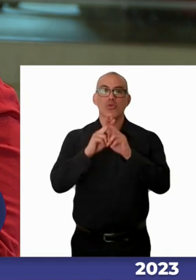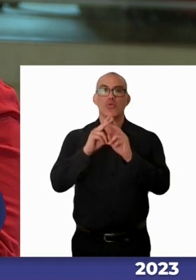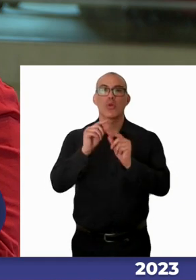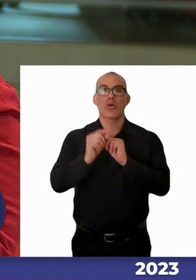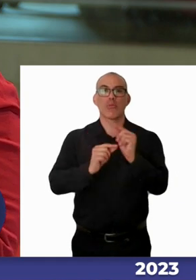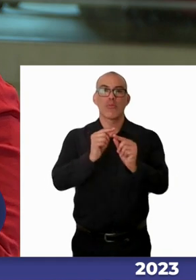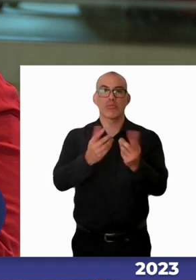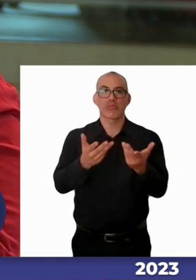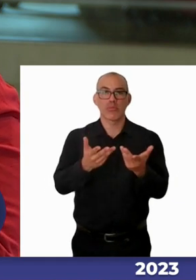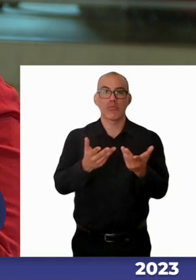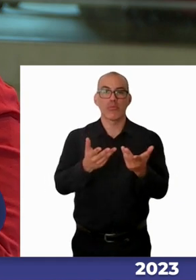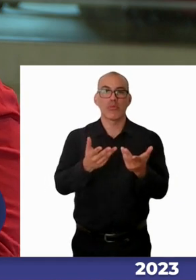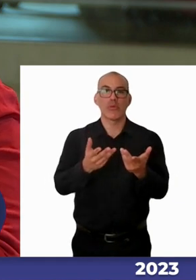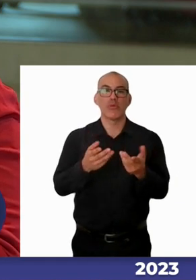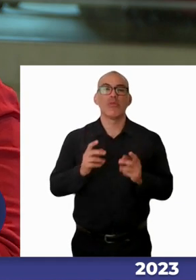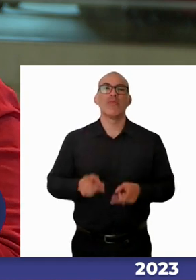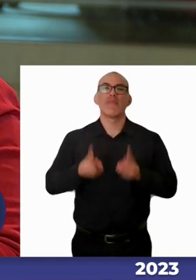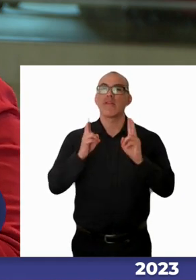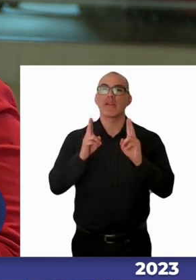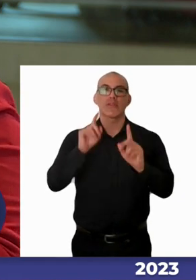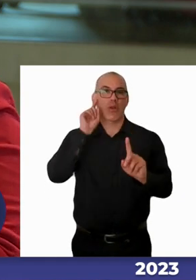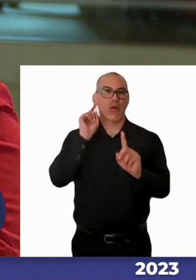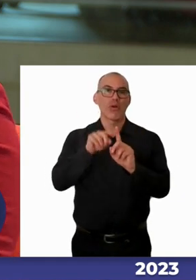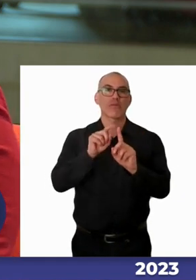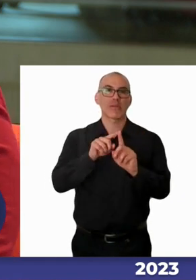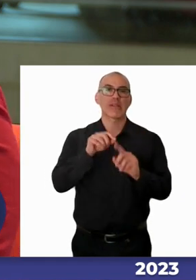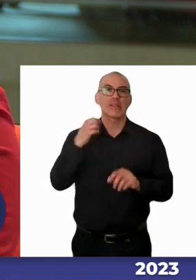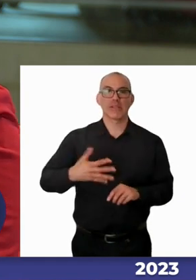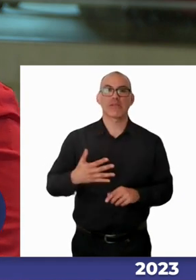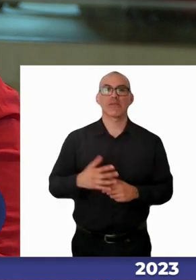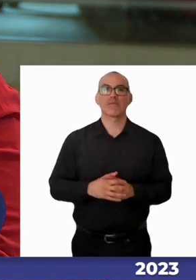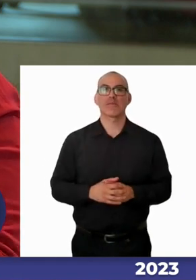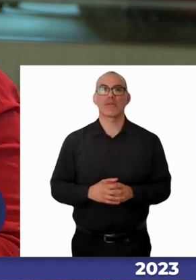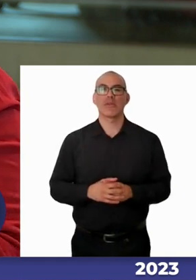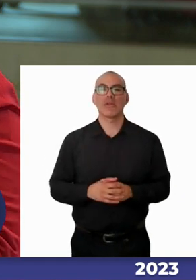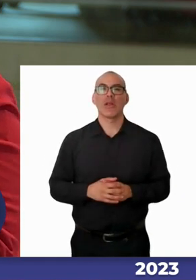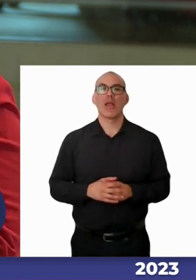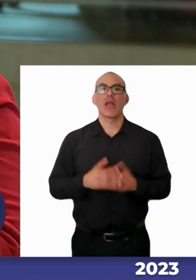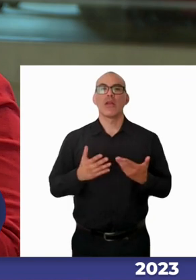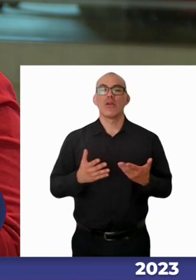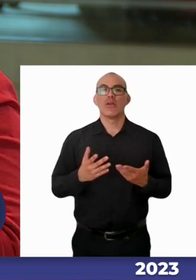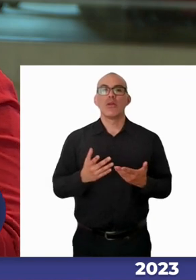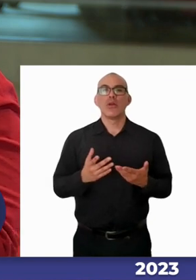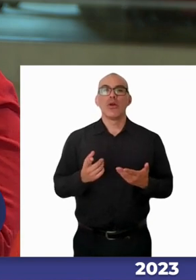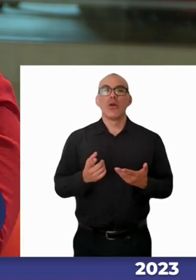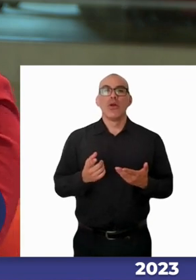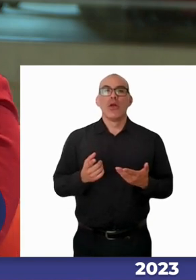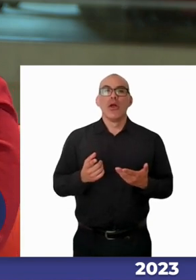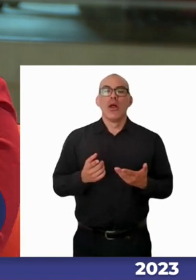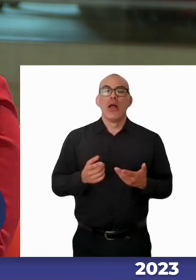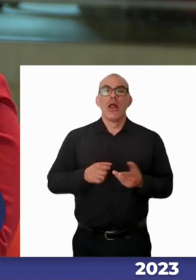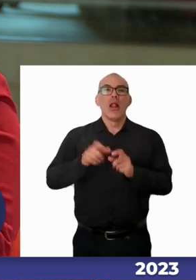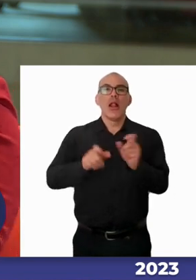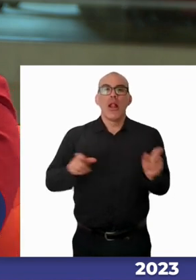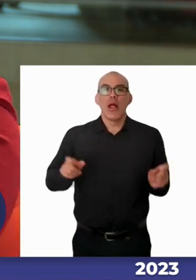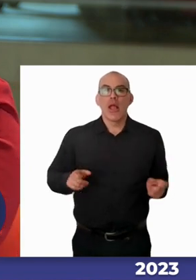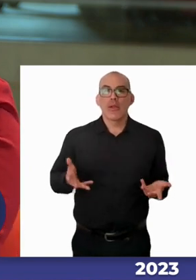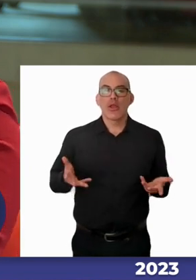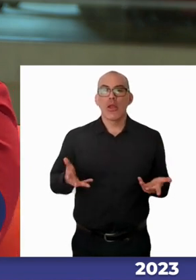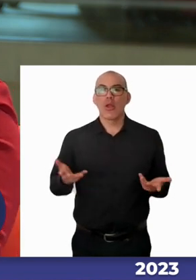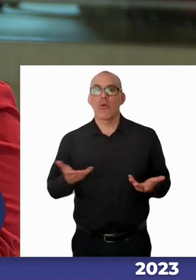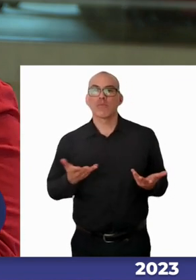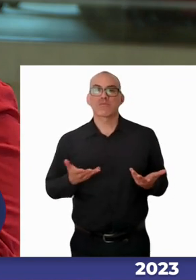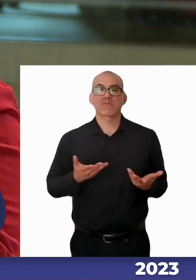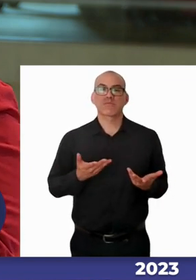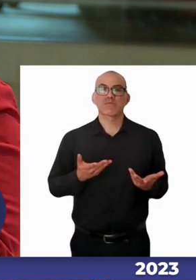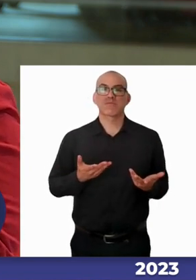desde el derecho y es lo más importante entonces a nosotros nos queda como deber seguir luchando